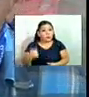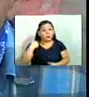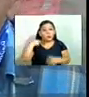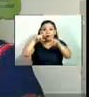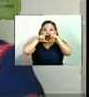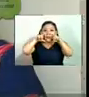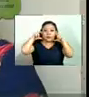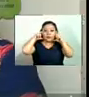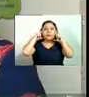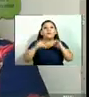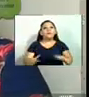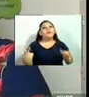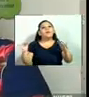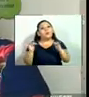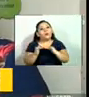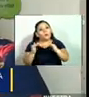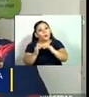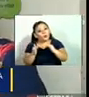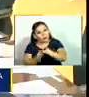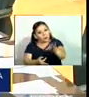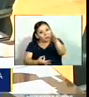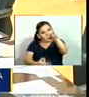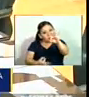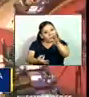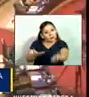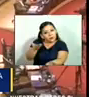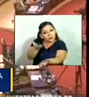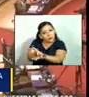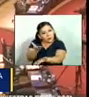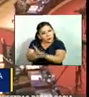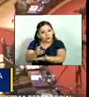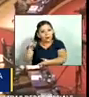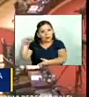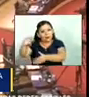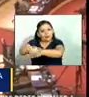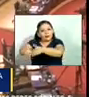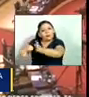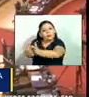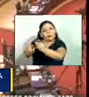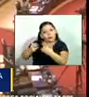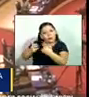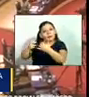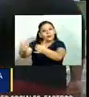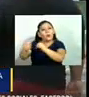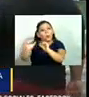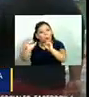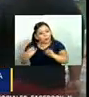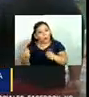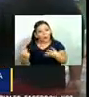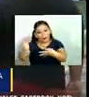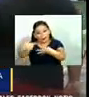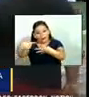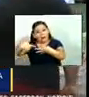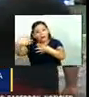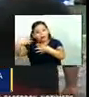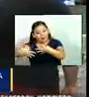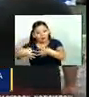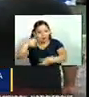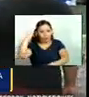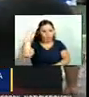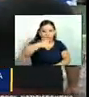mascarilla. También se presentó una pieza de correspondencia en la Asamblea Legislativa para crear una ley del uso